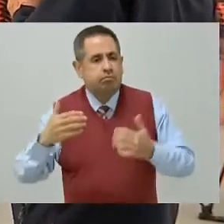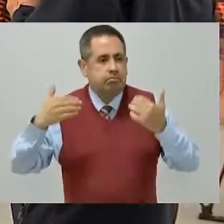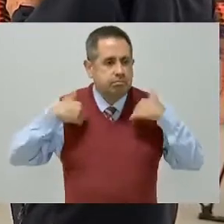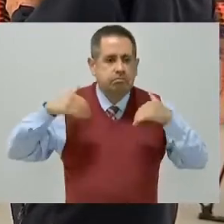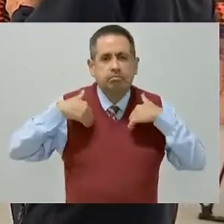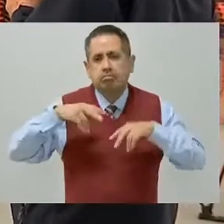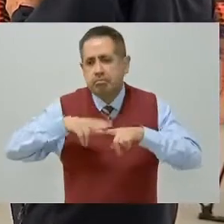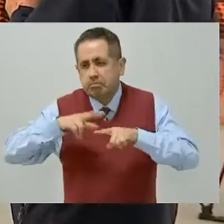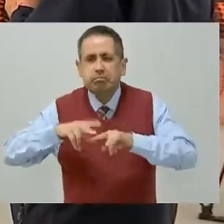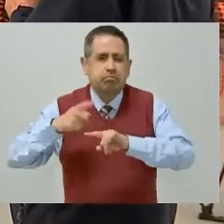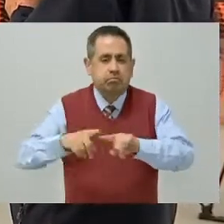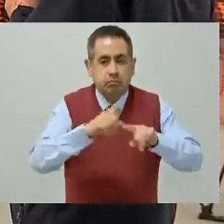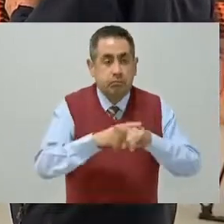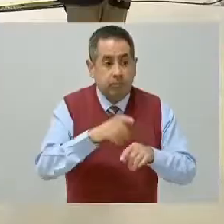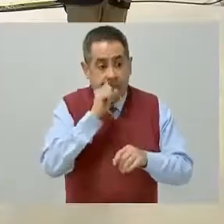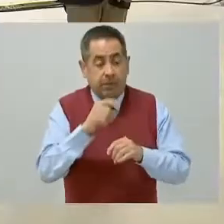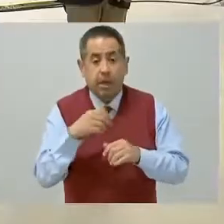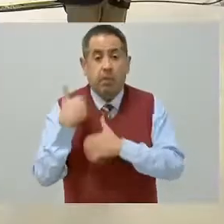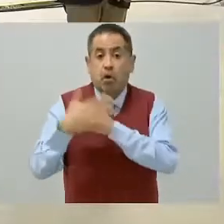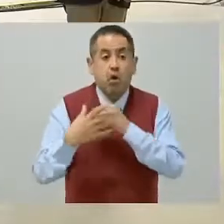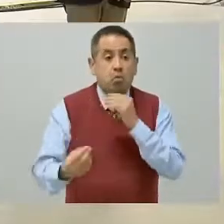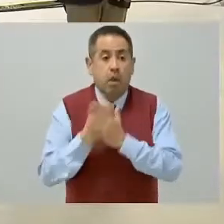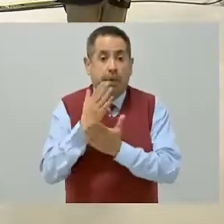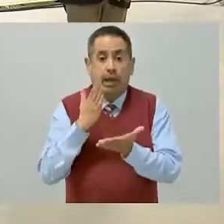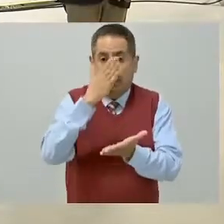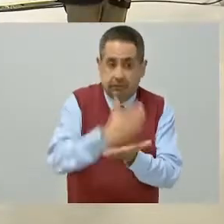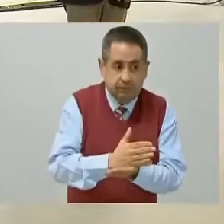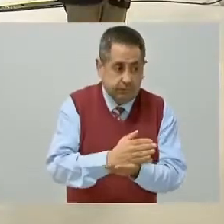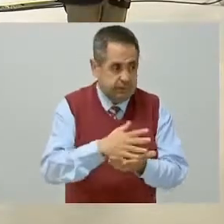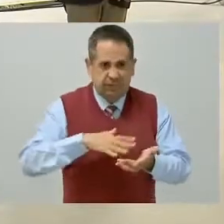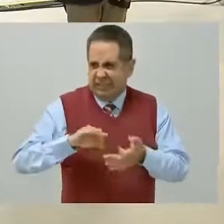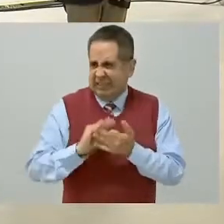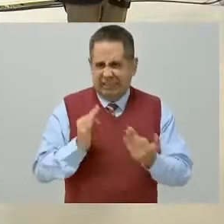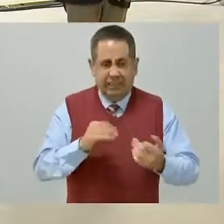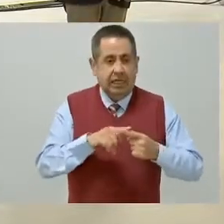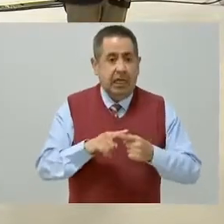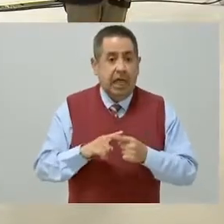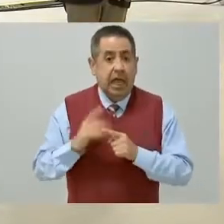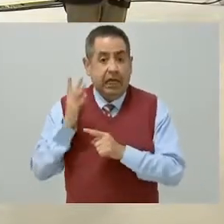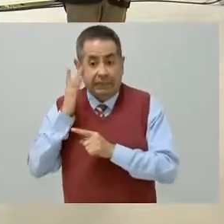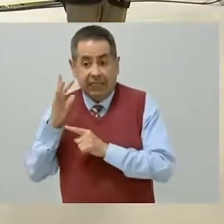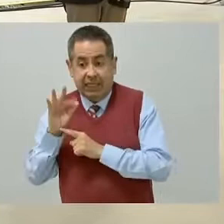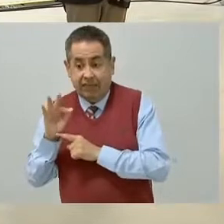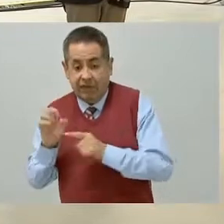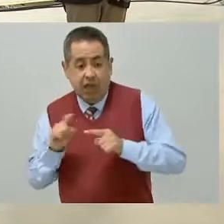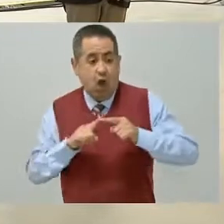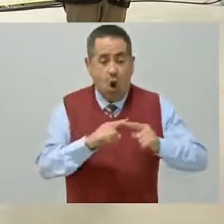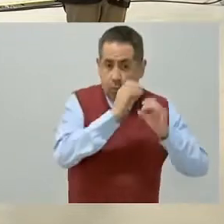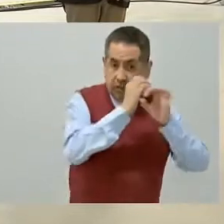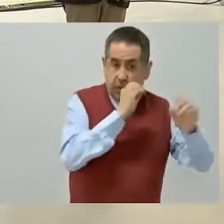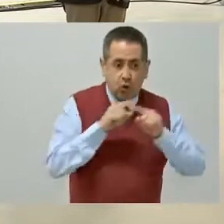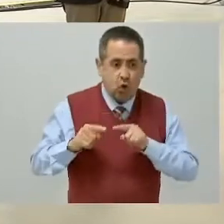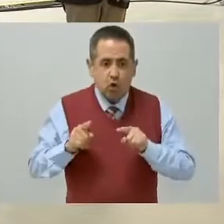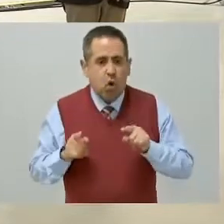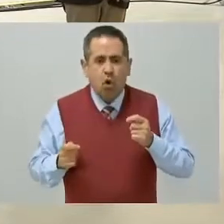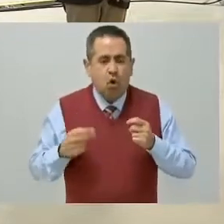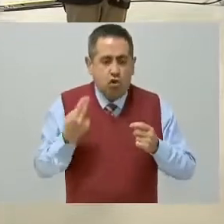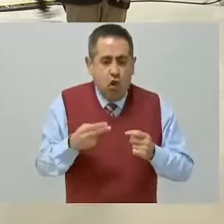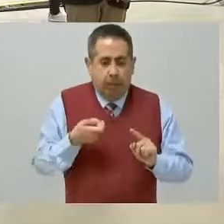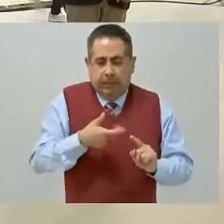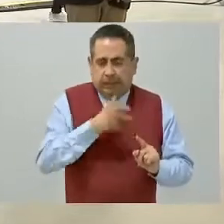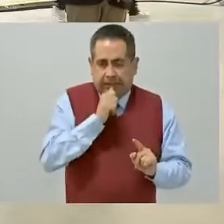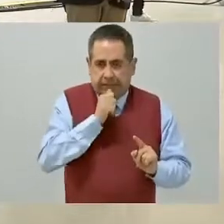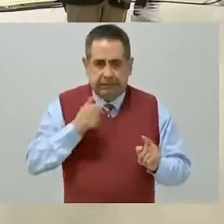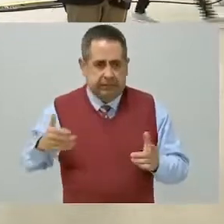considerada ahora una nueva estación en esta zona, en la zona entre Santa Fe y Observatorio, está por definirse el nombre que tendrá,